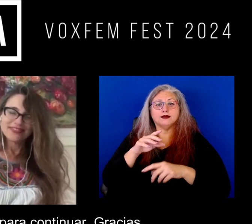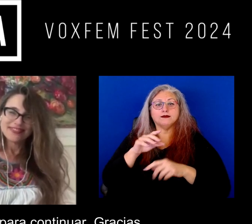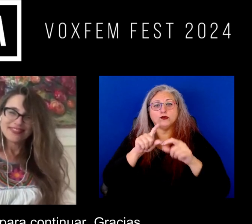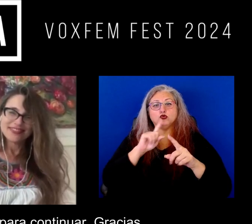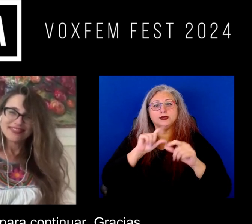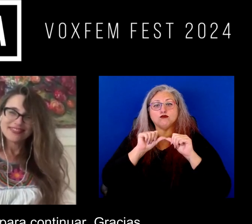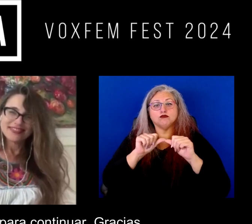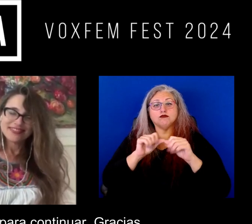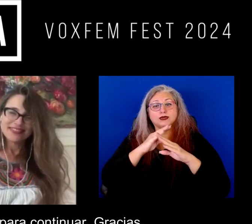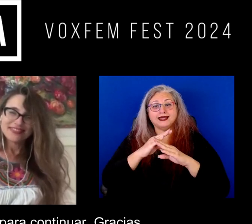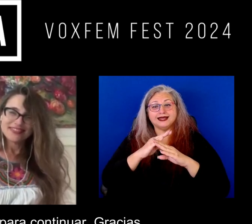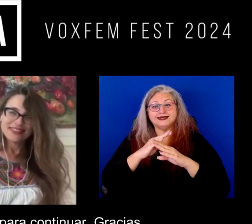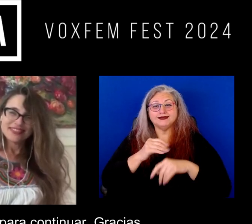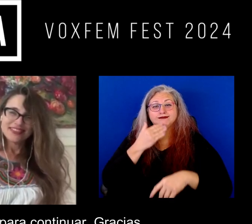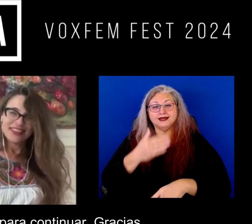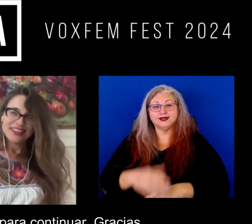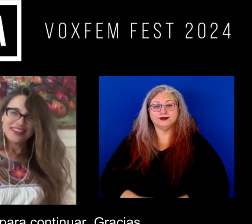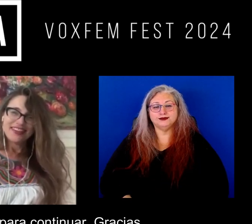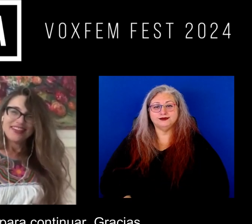protected to continue thank you thank